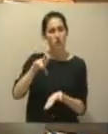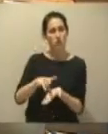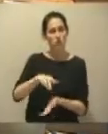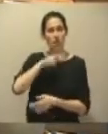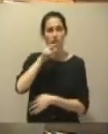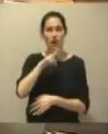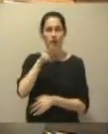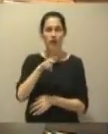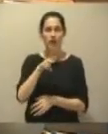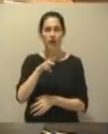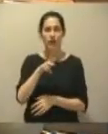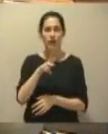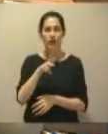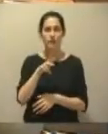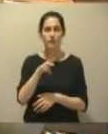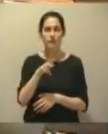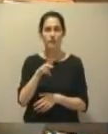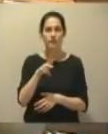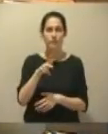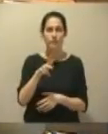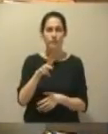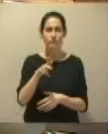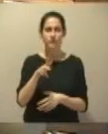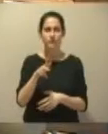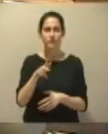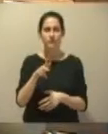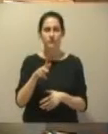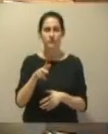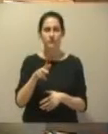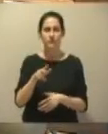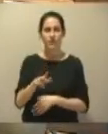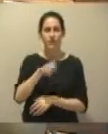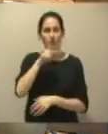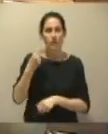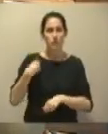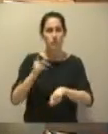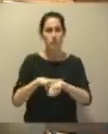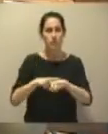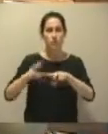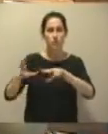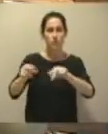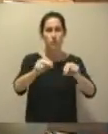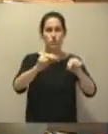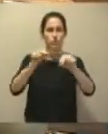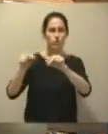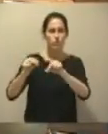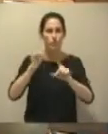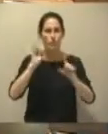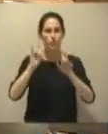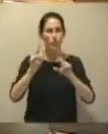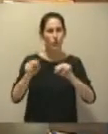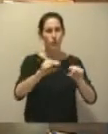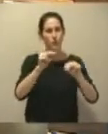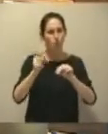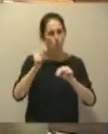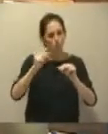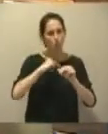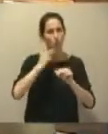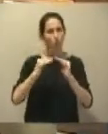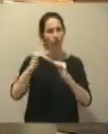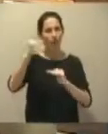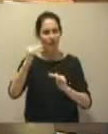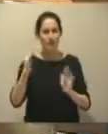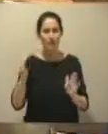la palabra estar compartiendo esa intervención con un murmullo permanente, excesivamente alto.